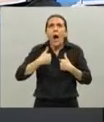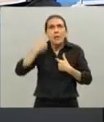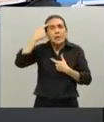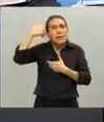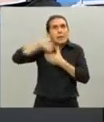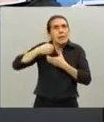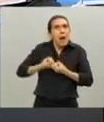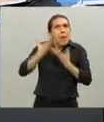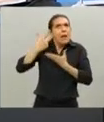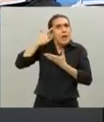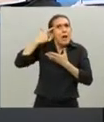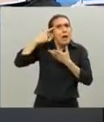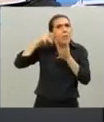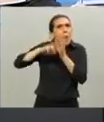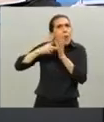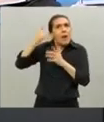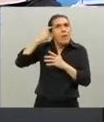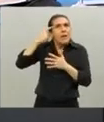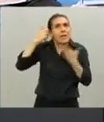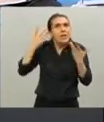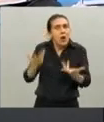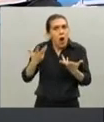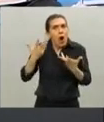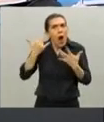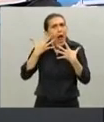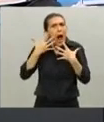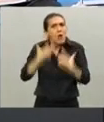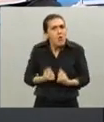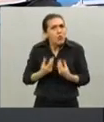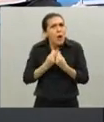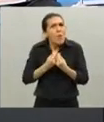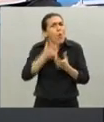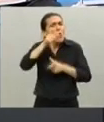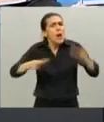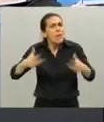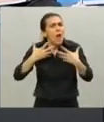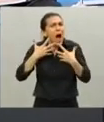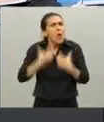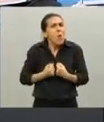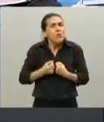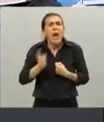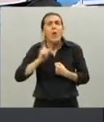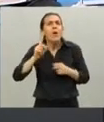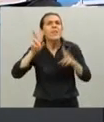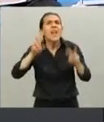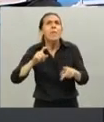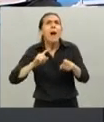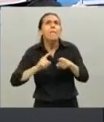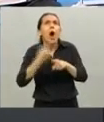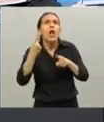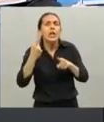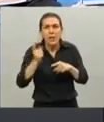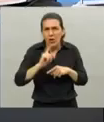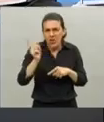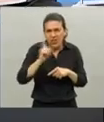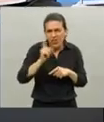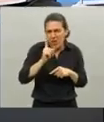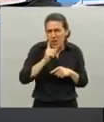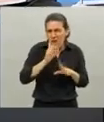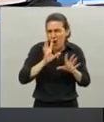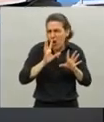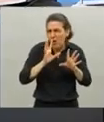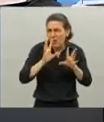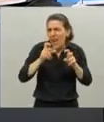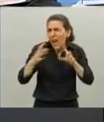realmente hay mucha gente angustiada no tiene que ver con lo político no no no me parece